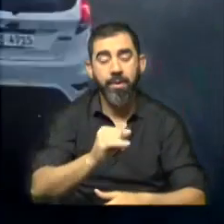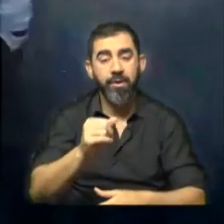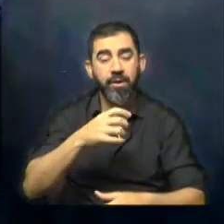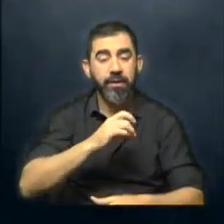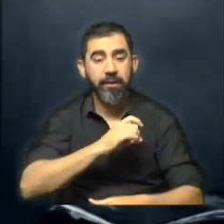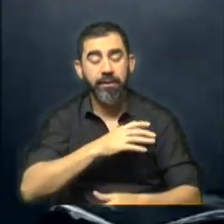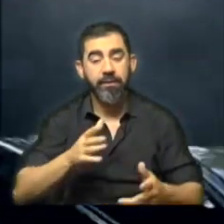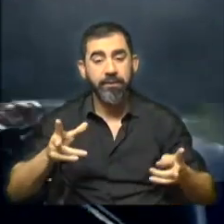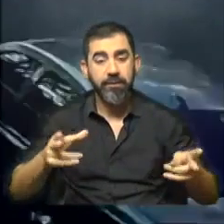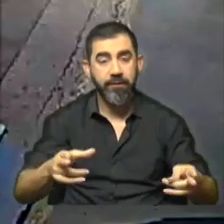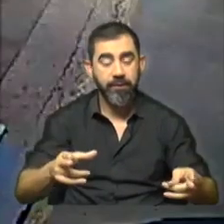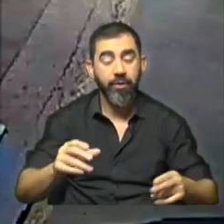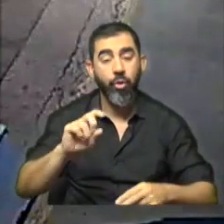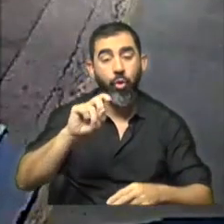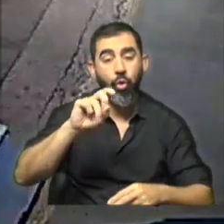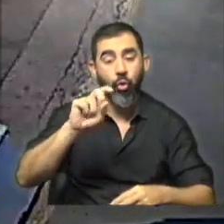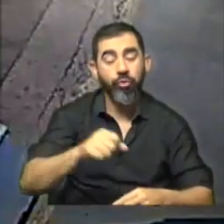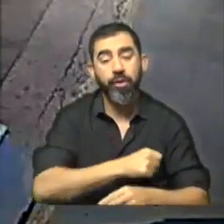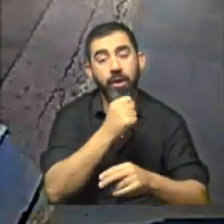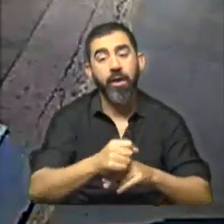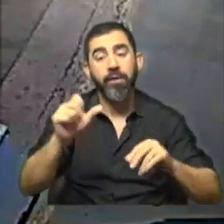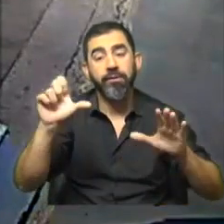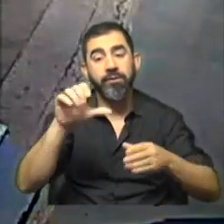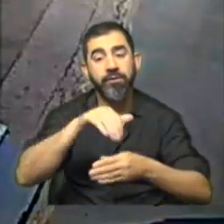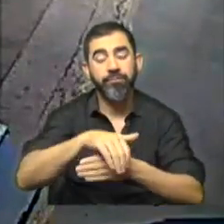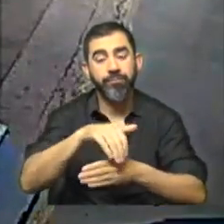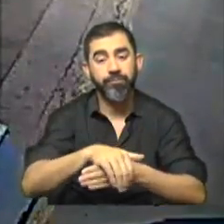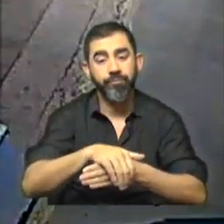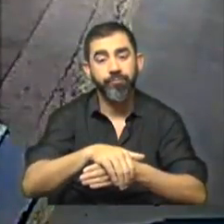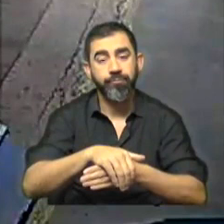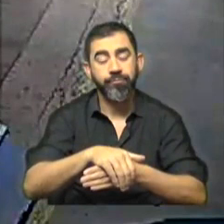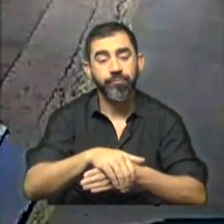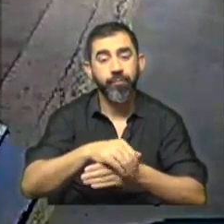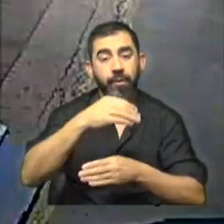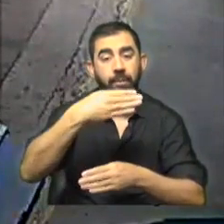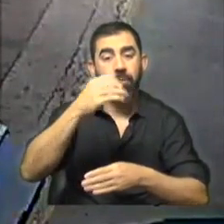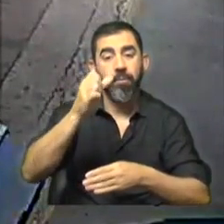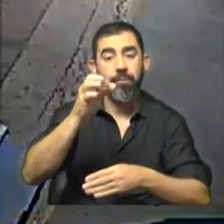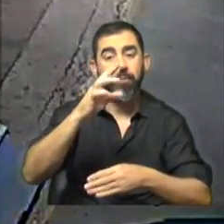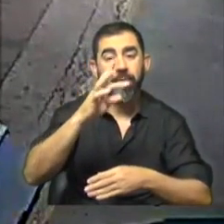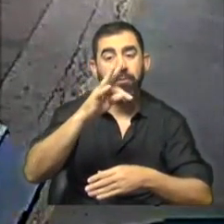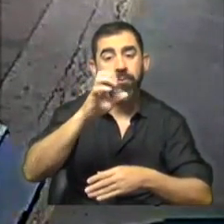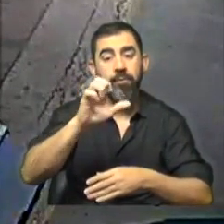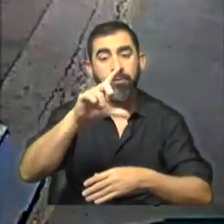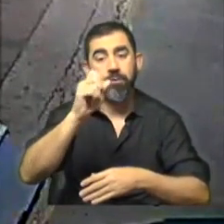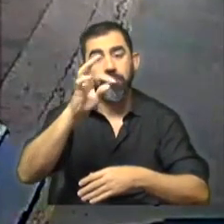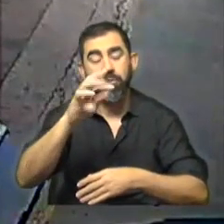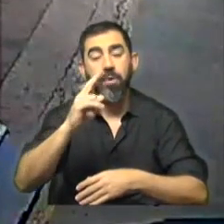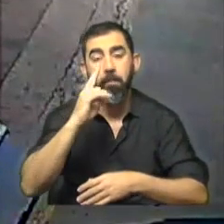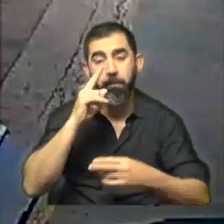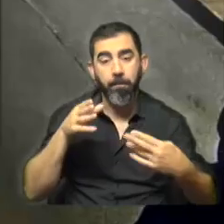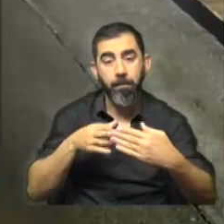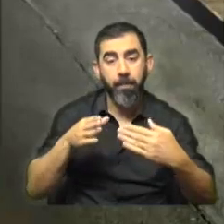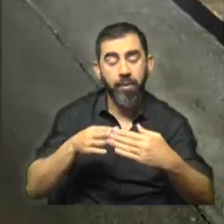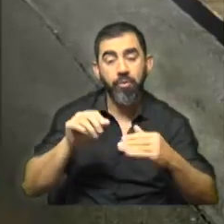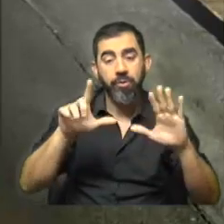y Barrio San Morín de 12 a 18 horas. Le sumo una más, Marcelino Bertelot. Entre San Martín y Pando ya está cortada